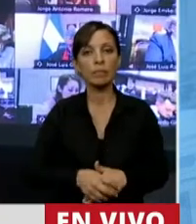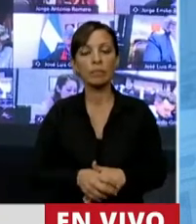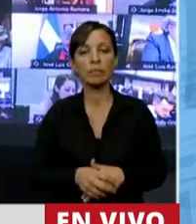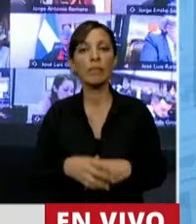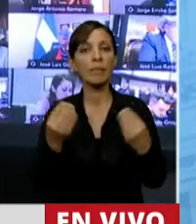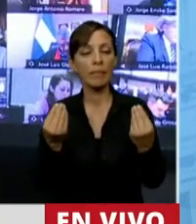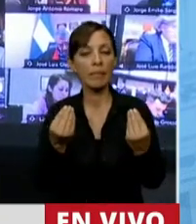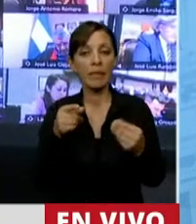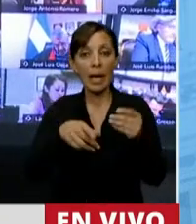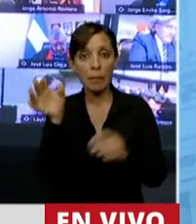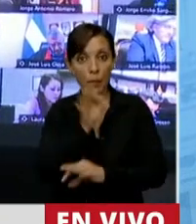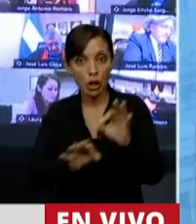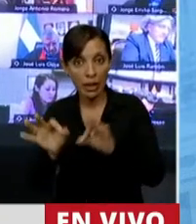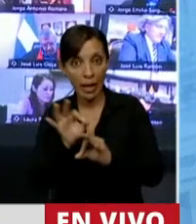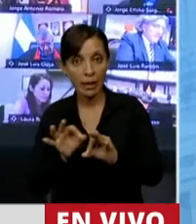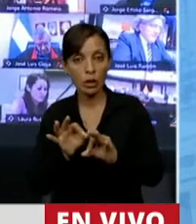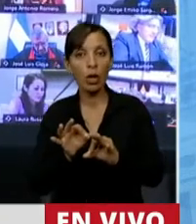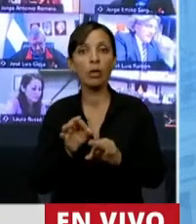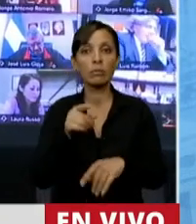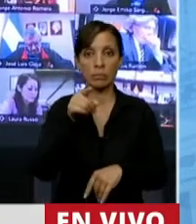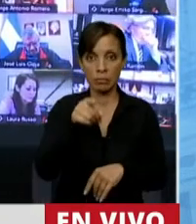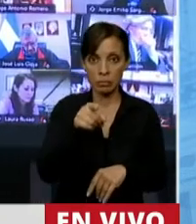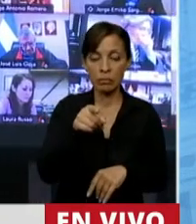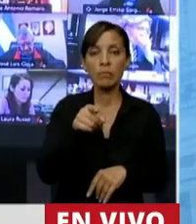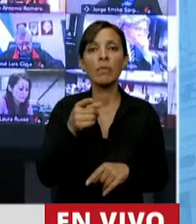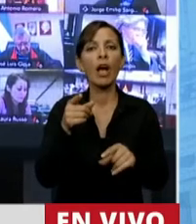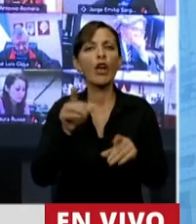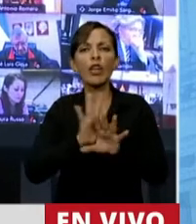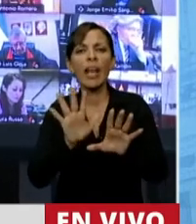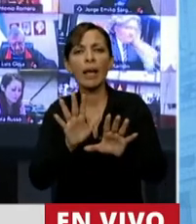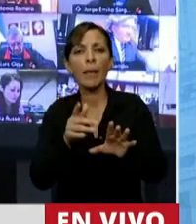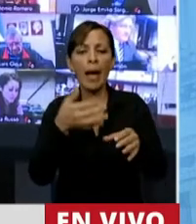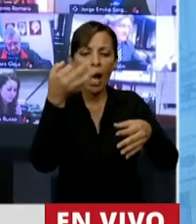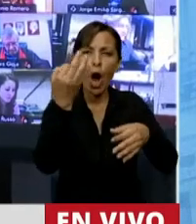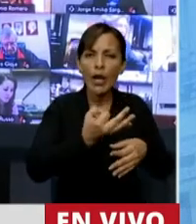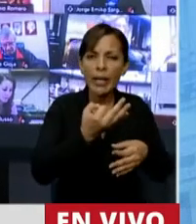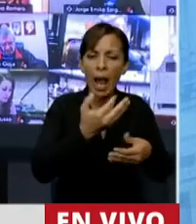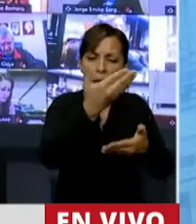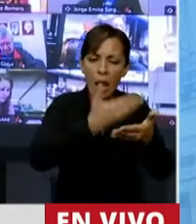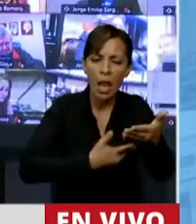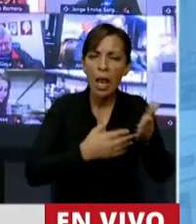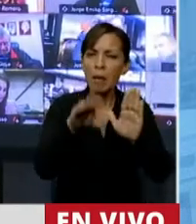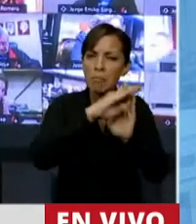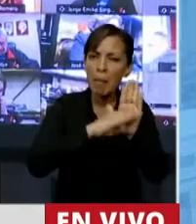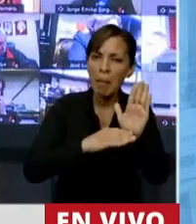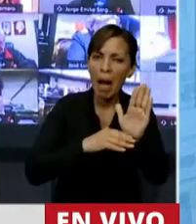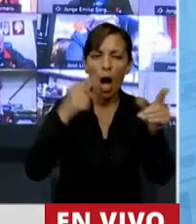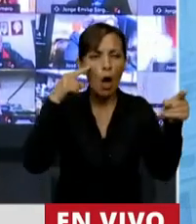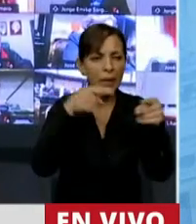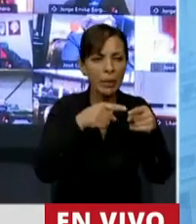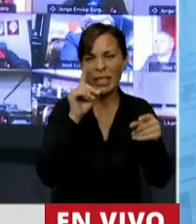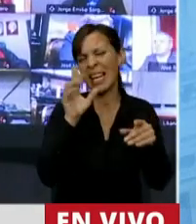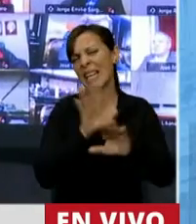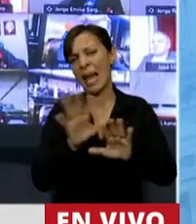diciendo que este proyecto no tiene nada que ver ni en su origen, ni en su contenido, ni en sus intenciones con el